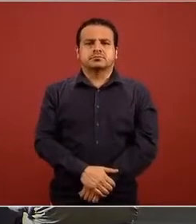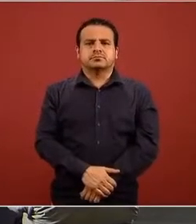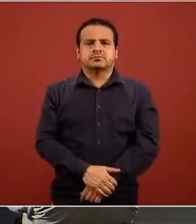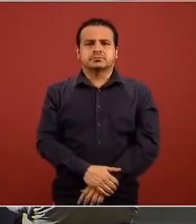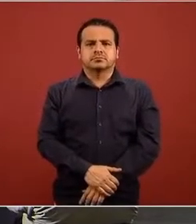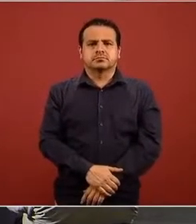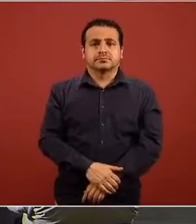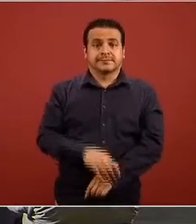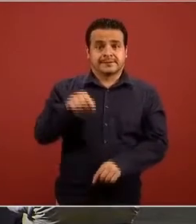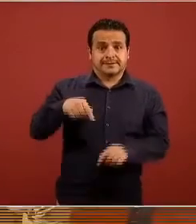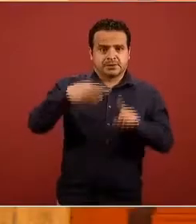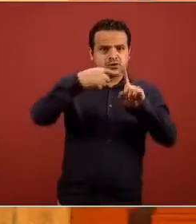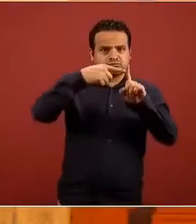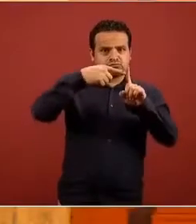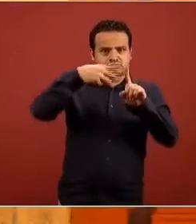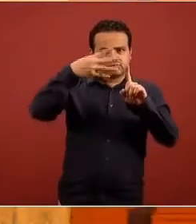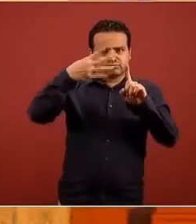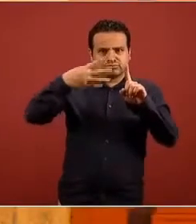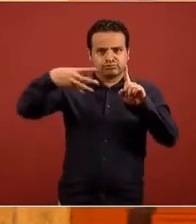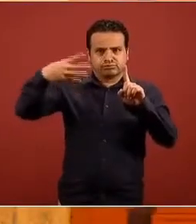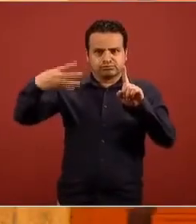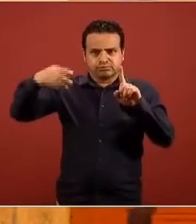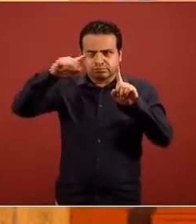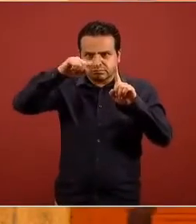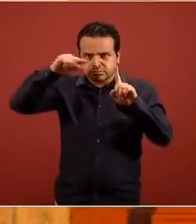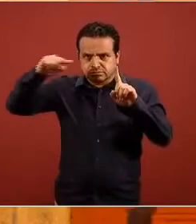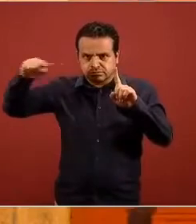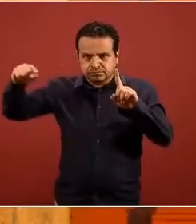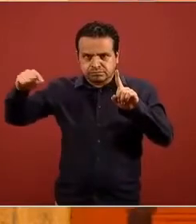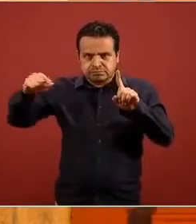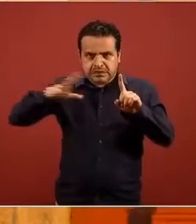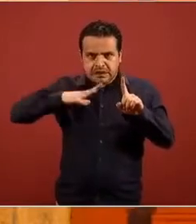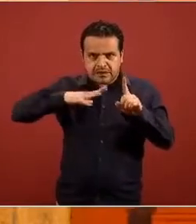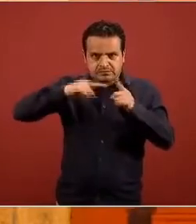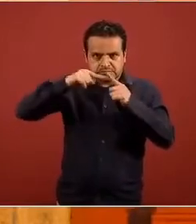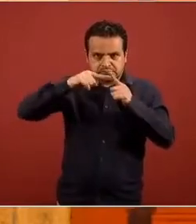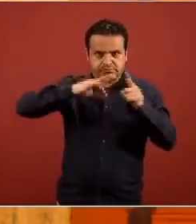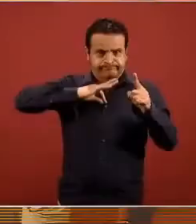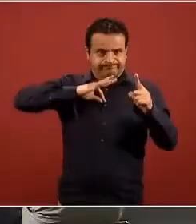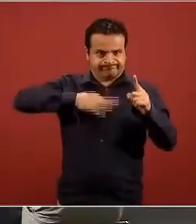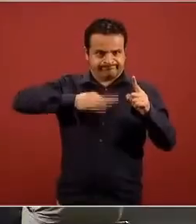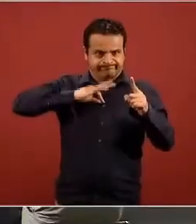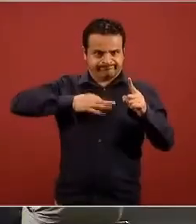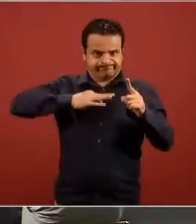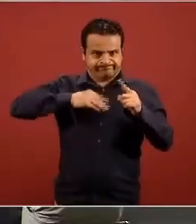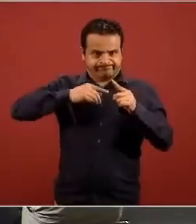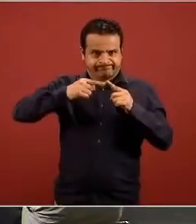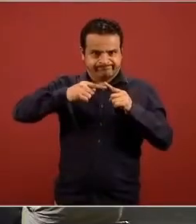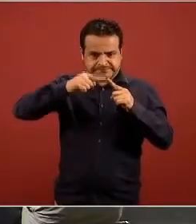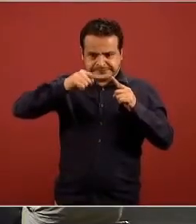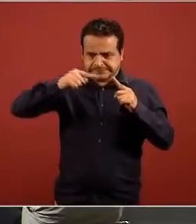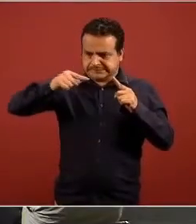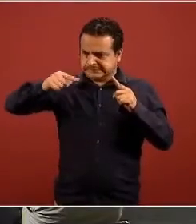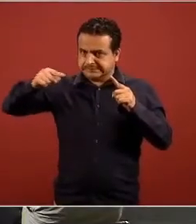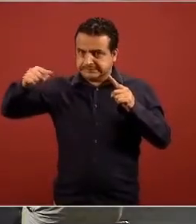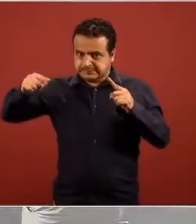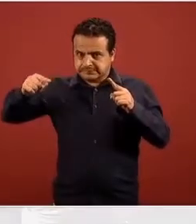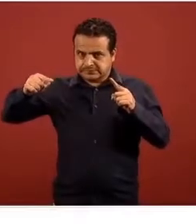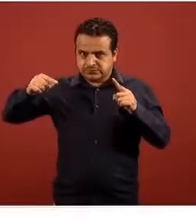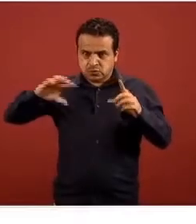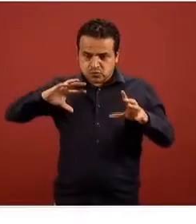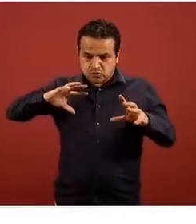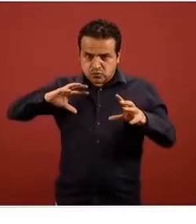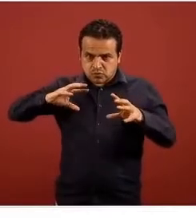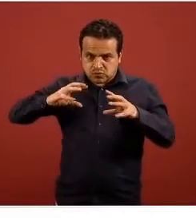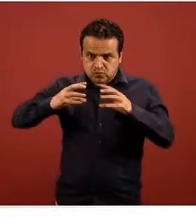de curvas epidémicas la primera de ellas son todos los casos que en su momento son curvas de casos acumulados